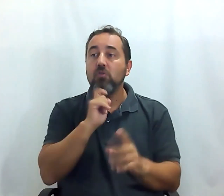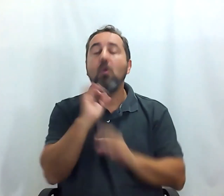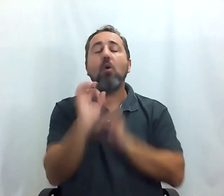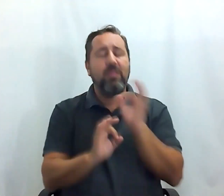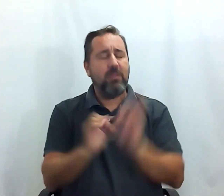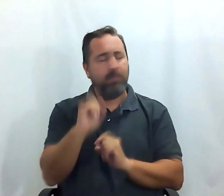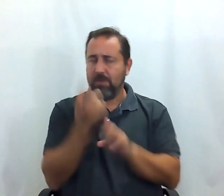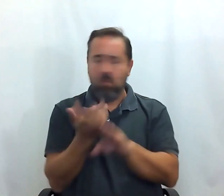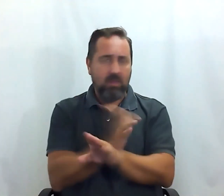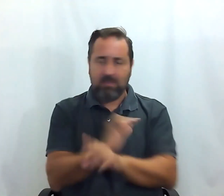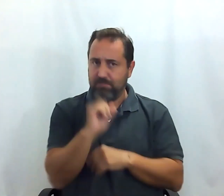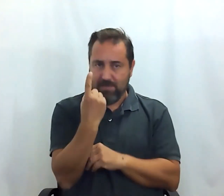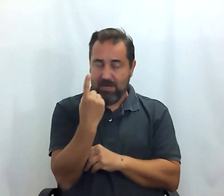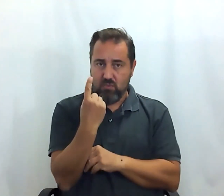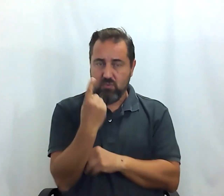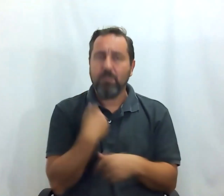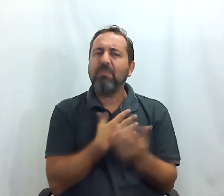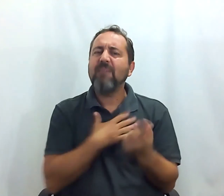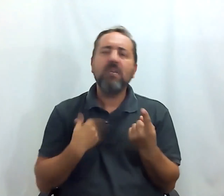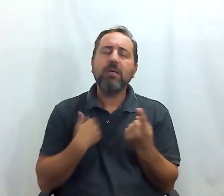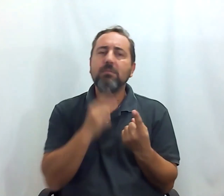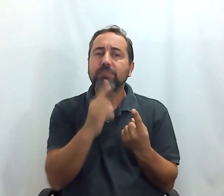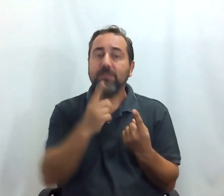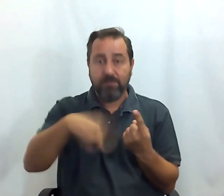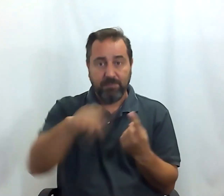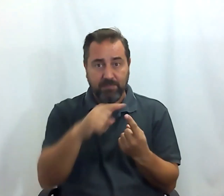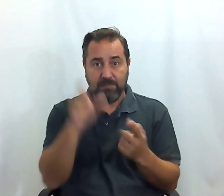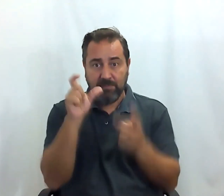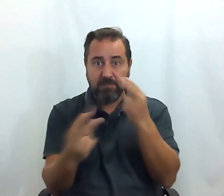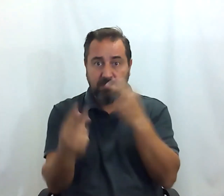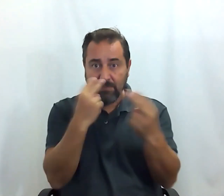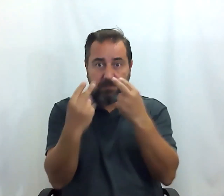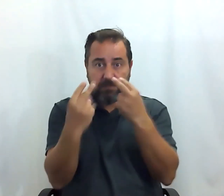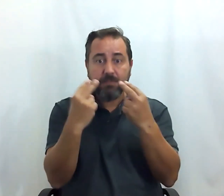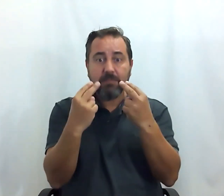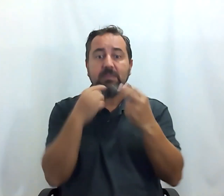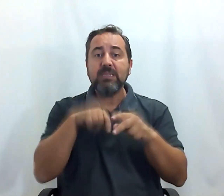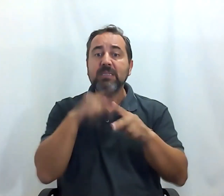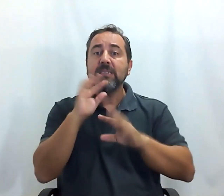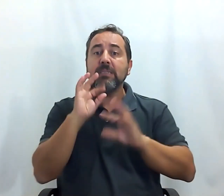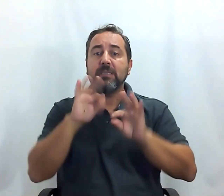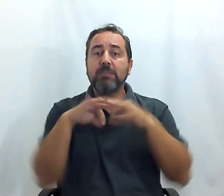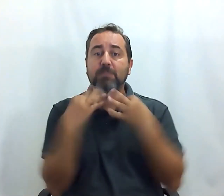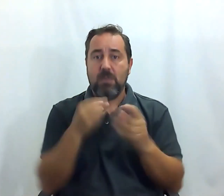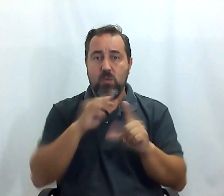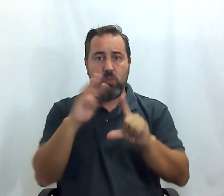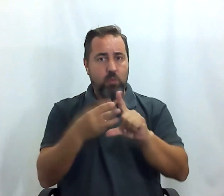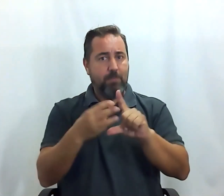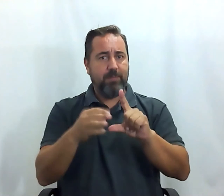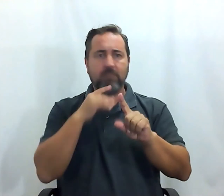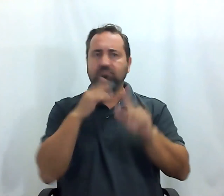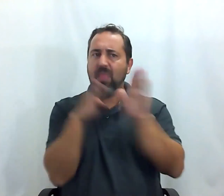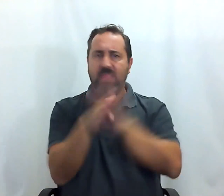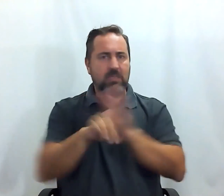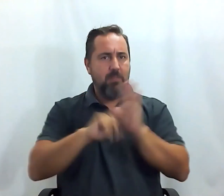comenzar, quiero decirle a los espectadores que este seminario web es completamente accesible.